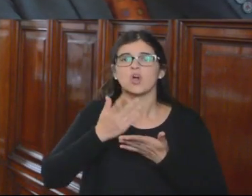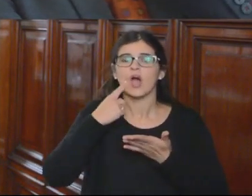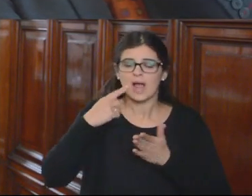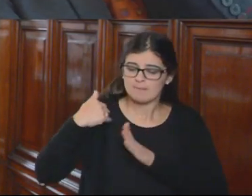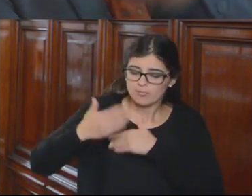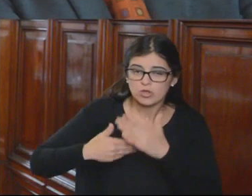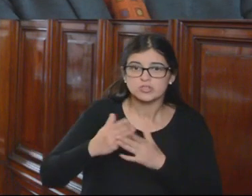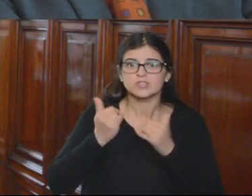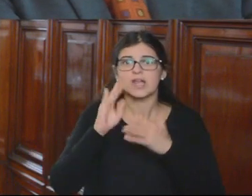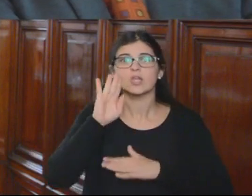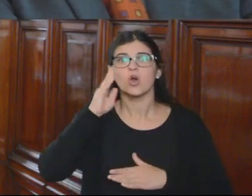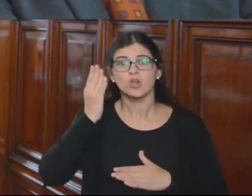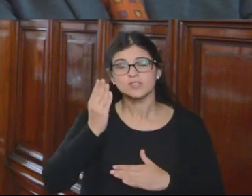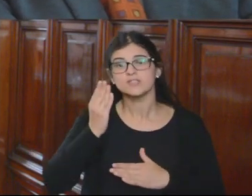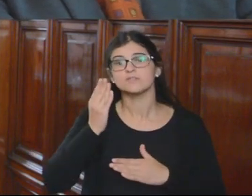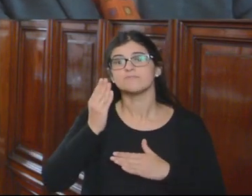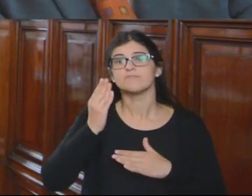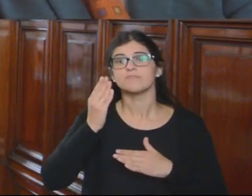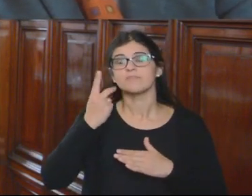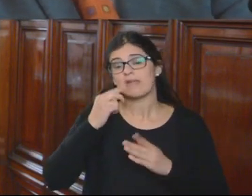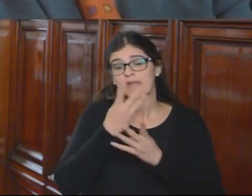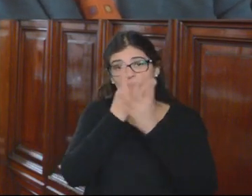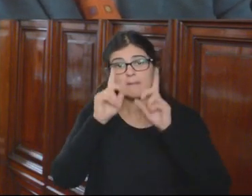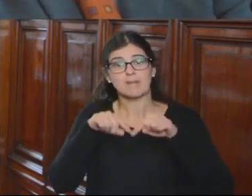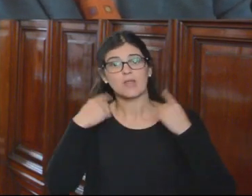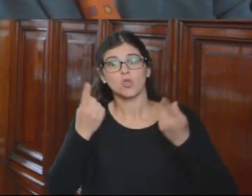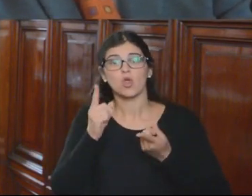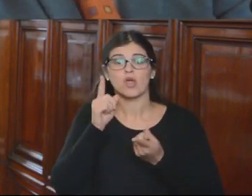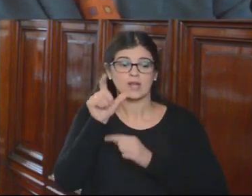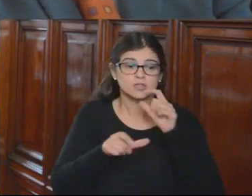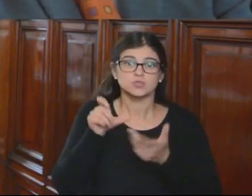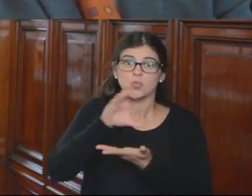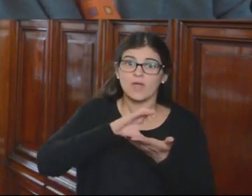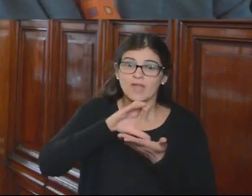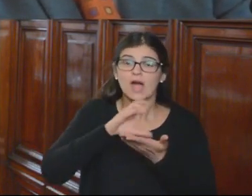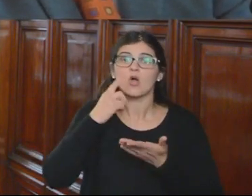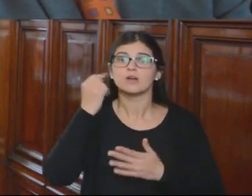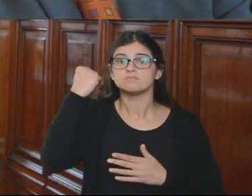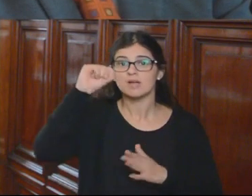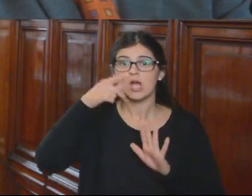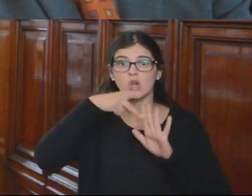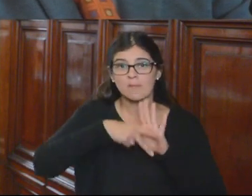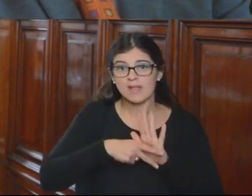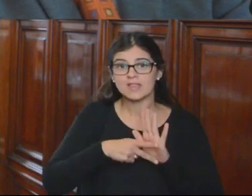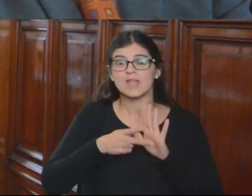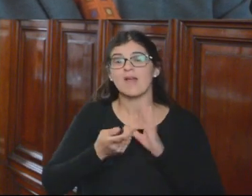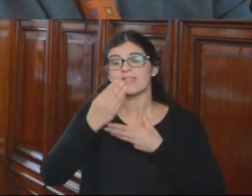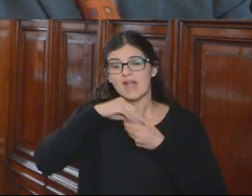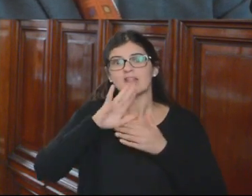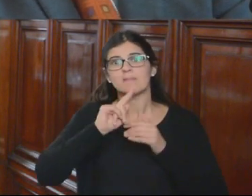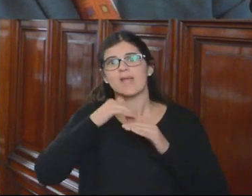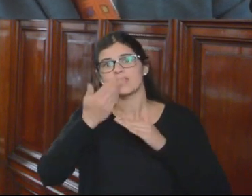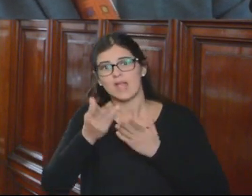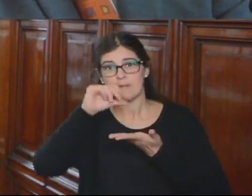proceso reconocido en general para todos los ciudadanos, ha vulnerado normativa interna y externa, como se ha dicho,